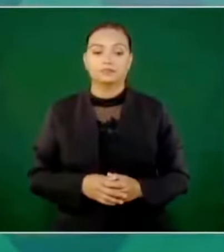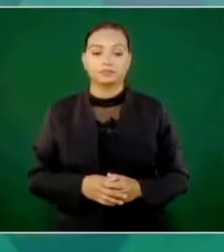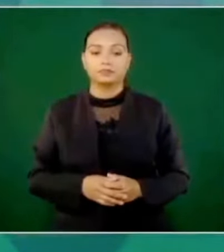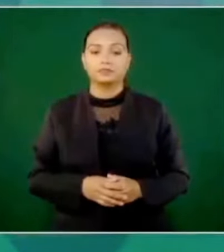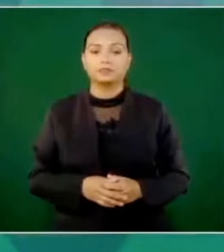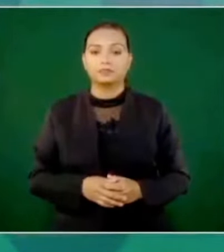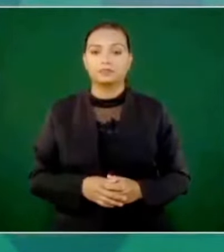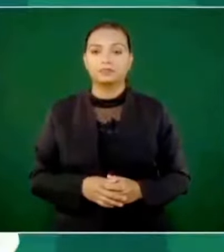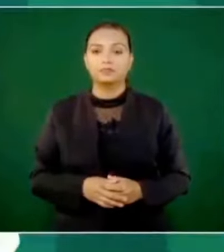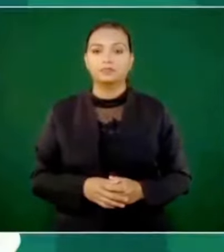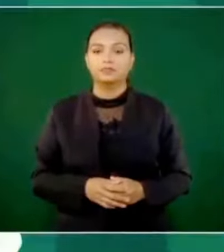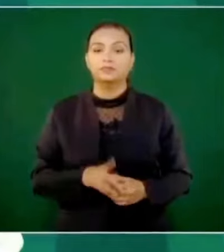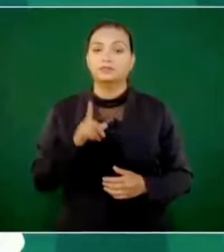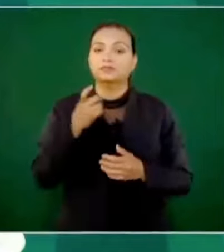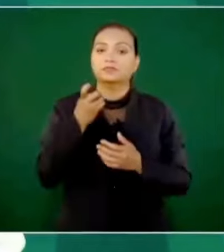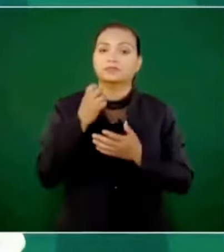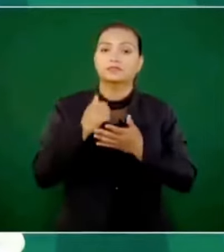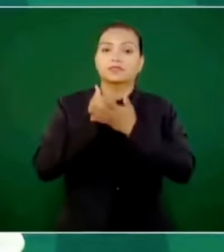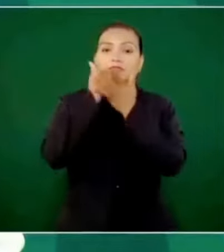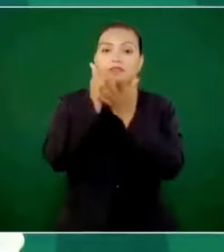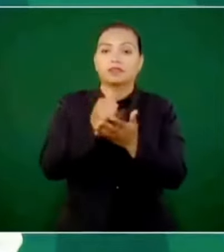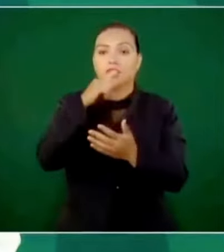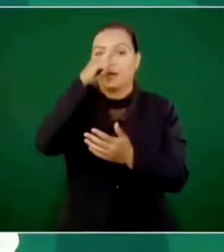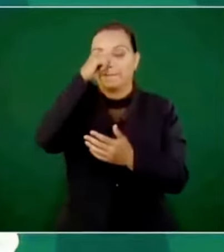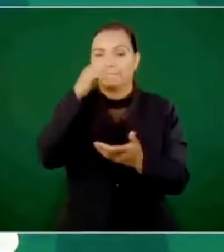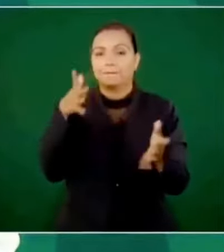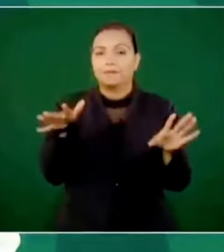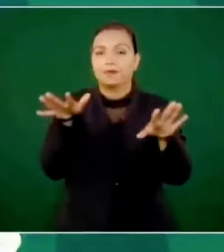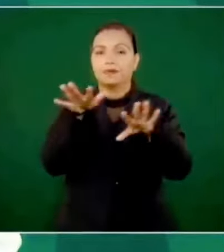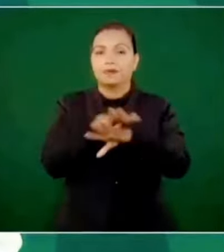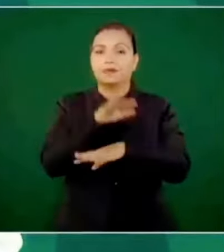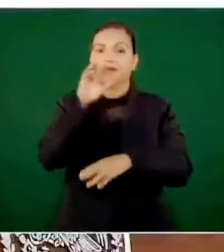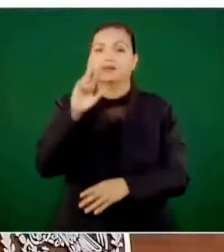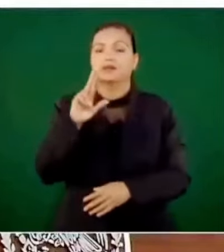y esto ayudó mucho a la causa de la reforma.